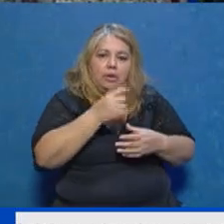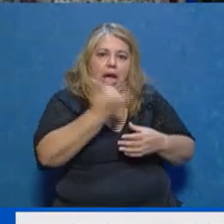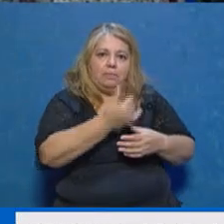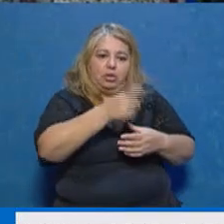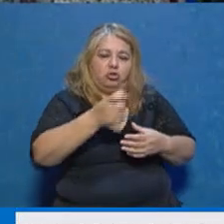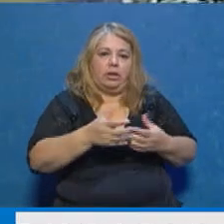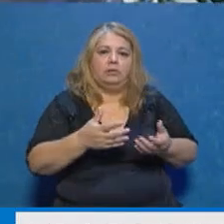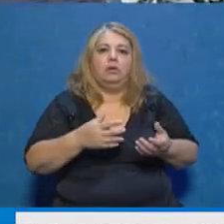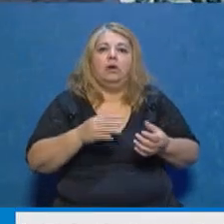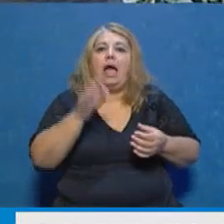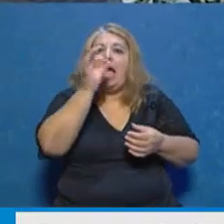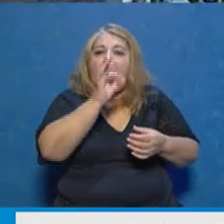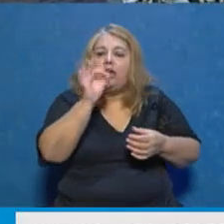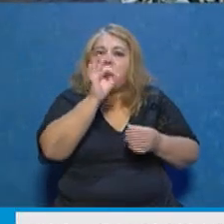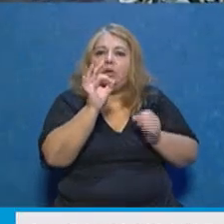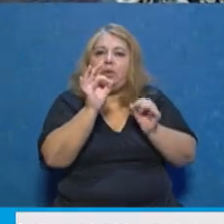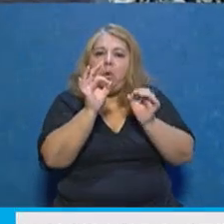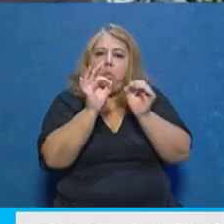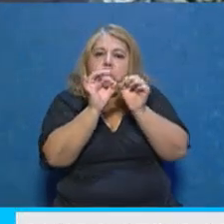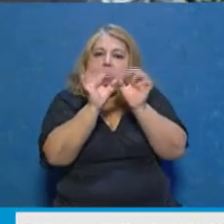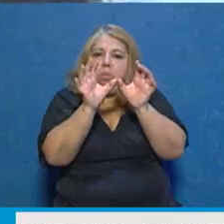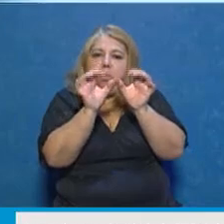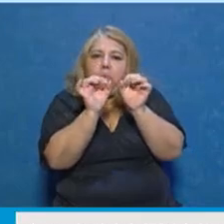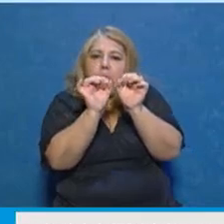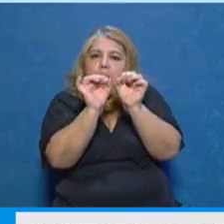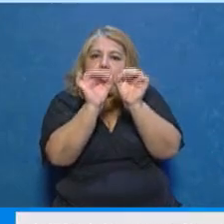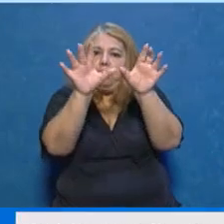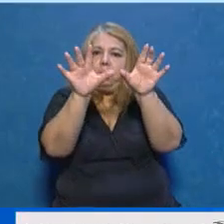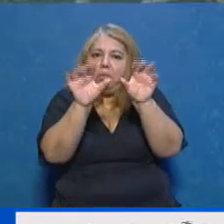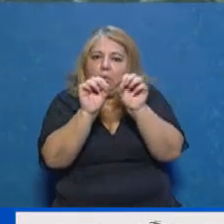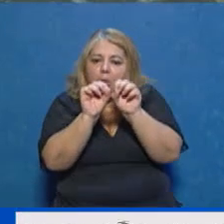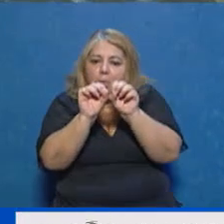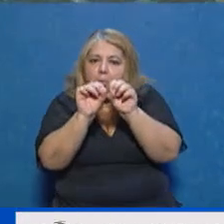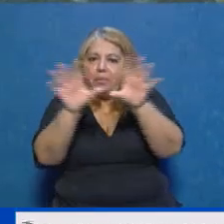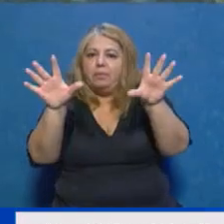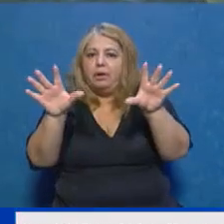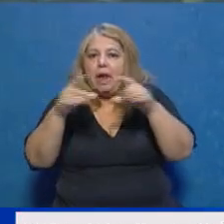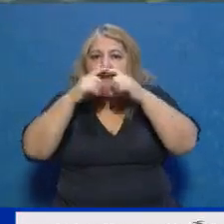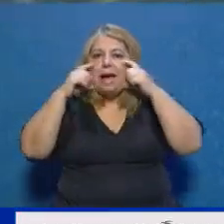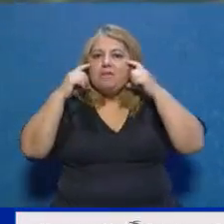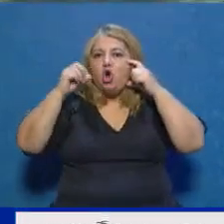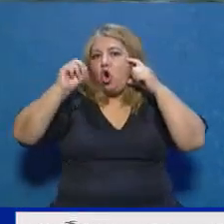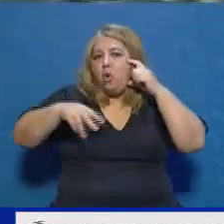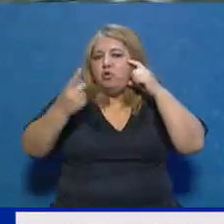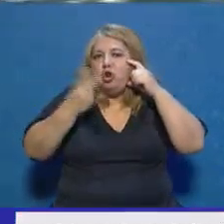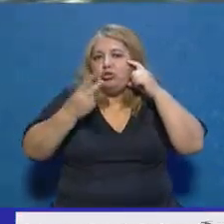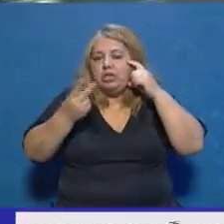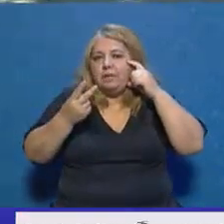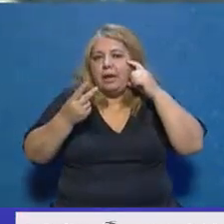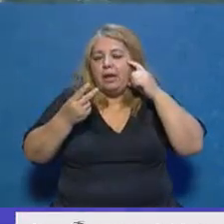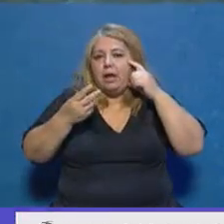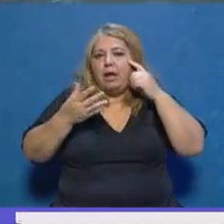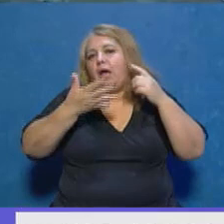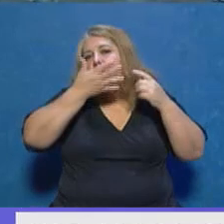Cuando este virus genera aerosoles no sirve el barbijo estándar y obviamente no sirve el cubrebocas, o sea que